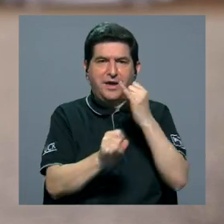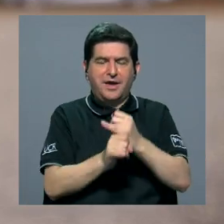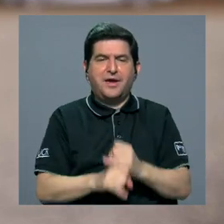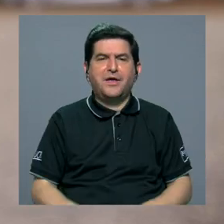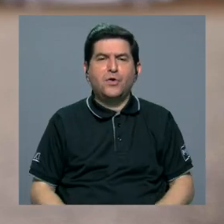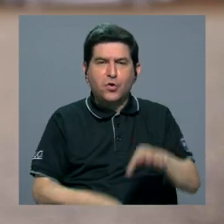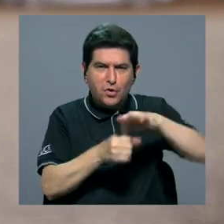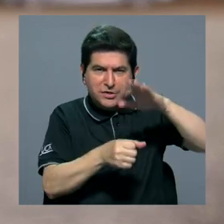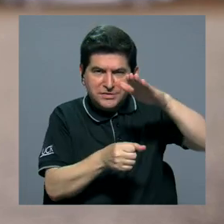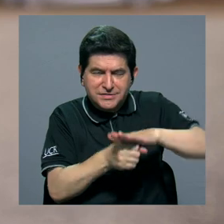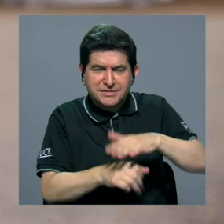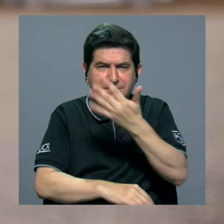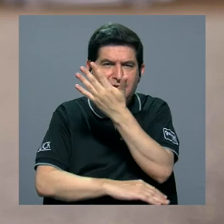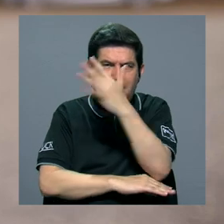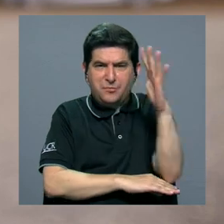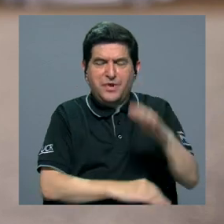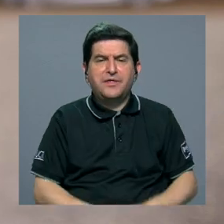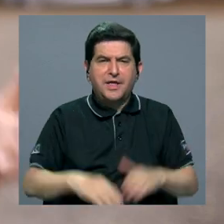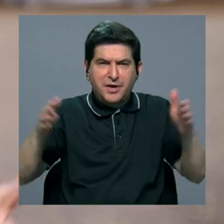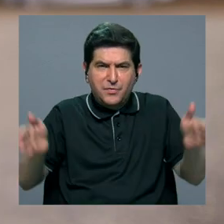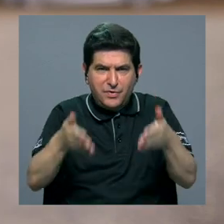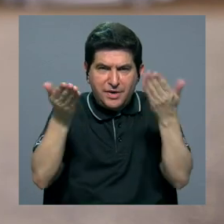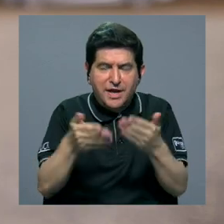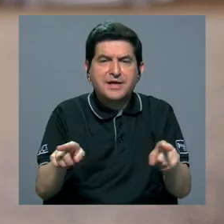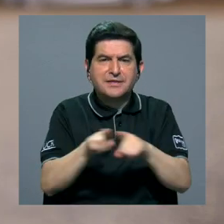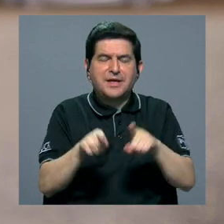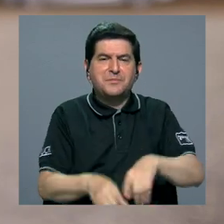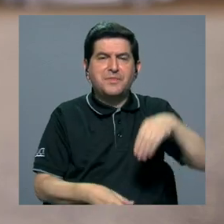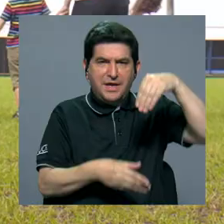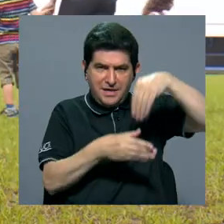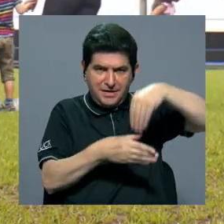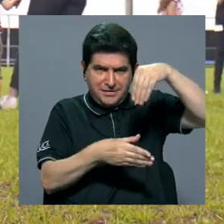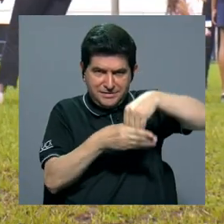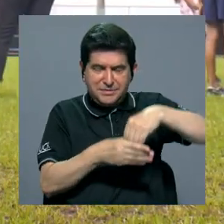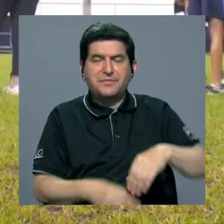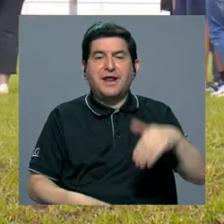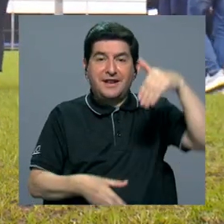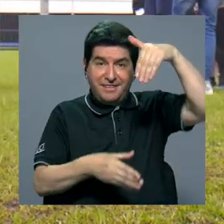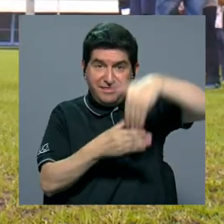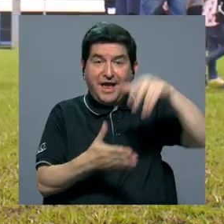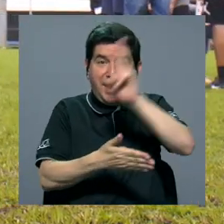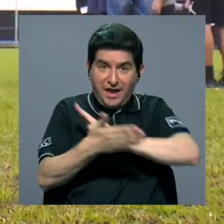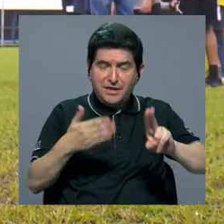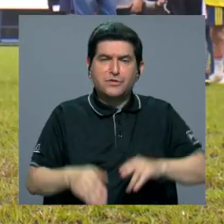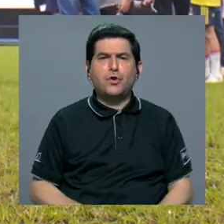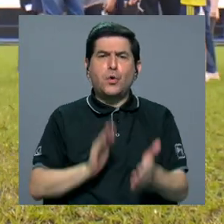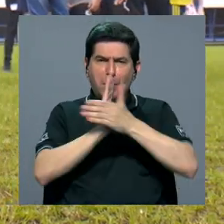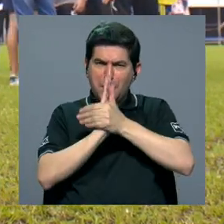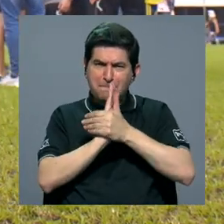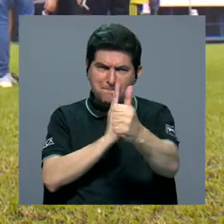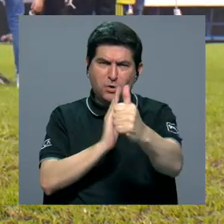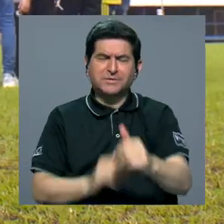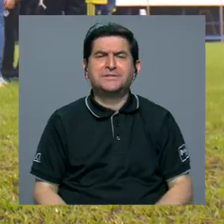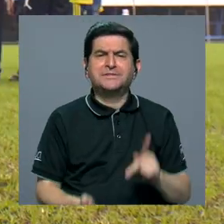apoyar este tipo de iniciativas, además de las plantaciones dentro de la U, y la idea es seguir potenciando proyectos en